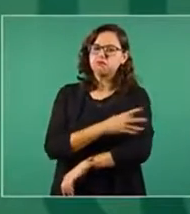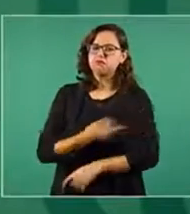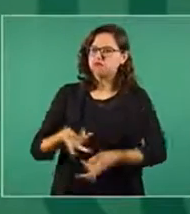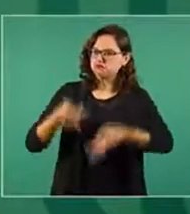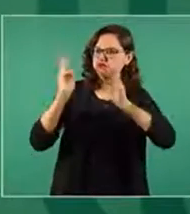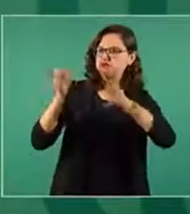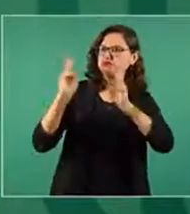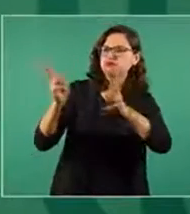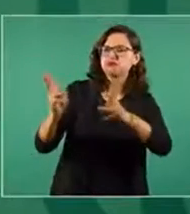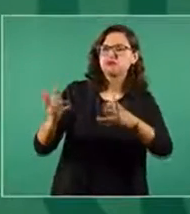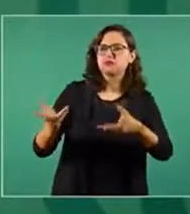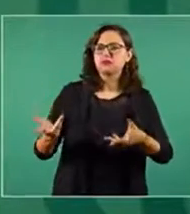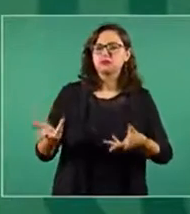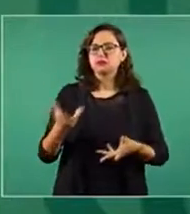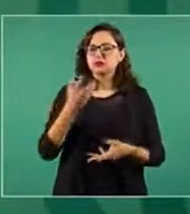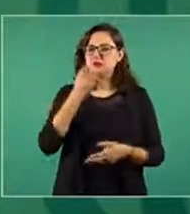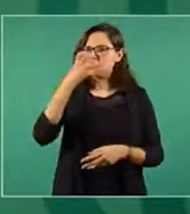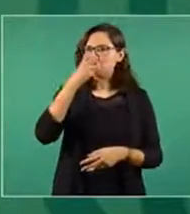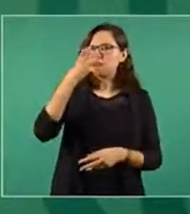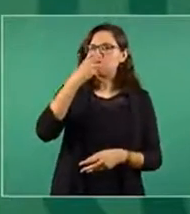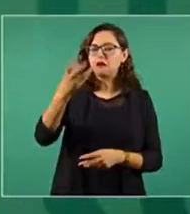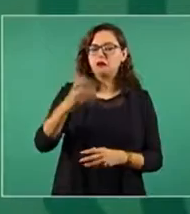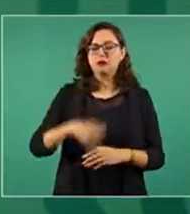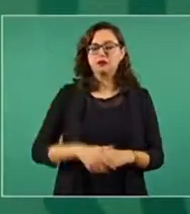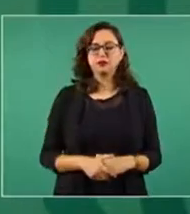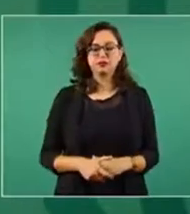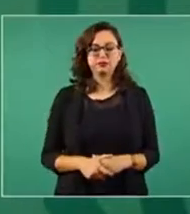regañan a las enfermeras.